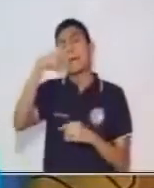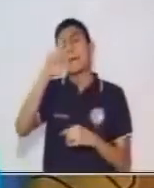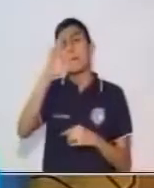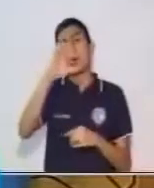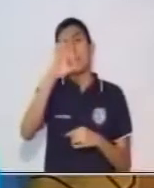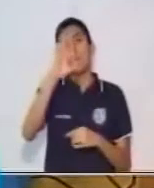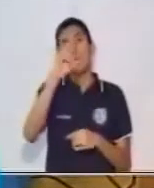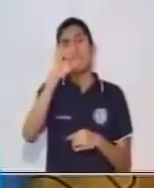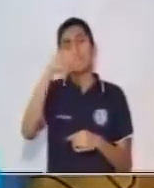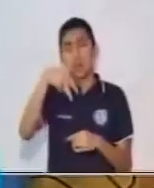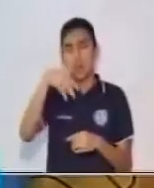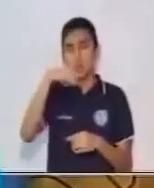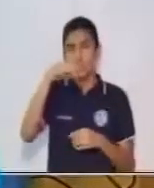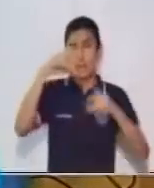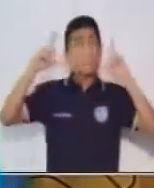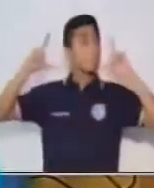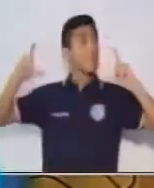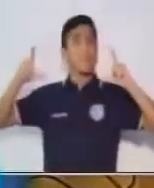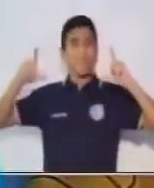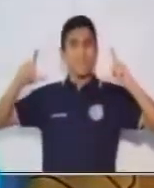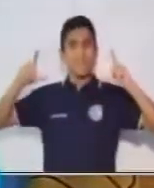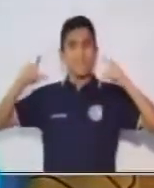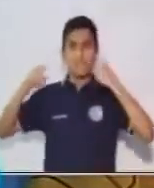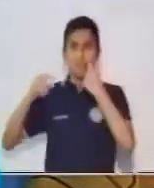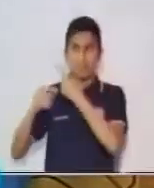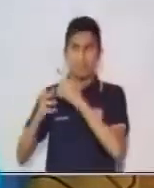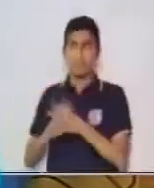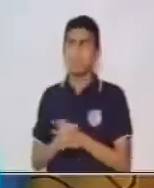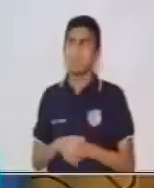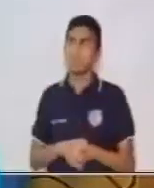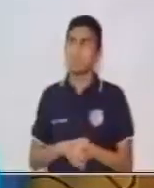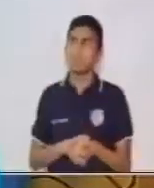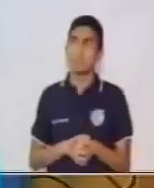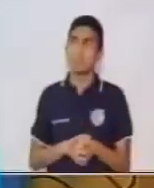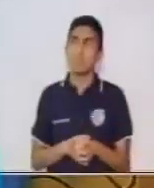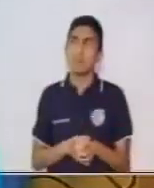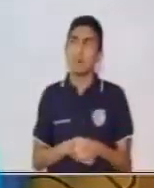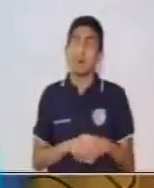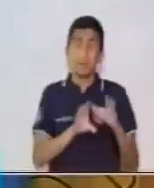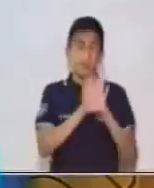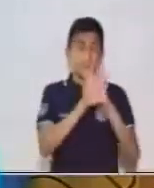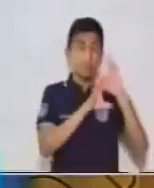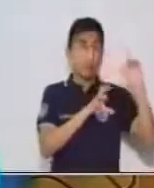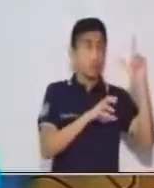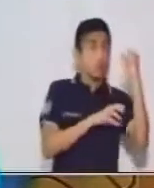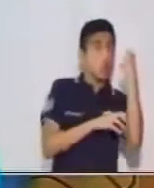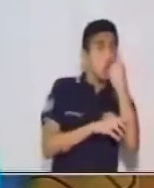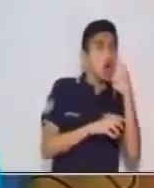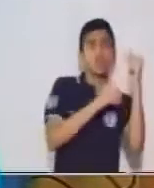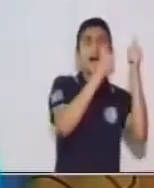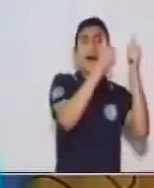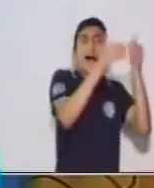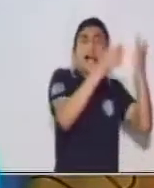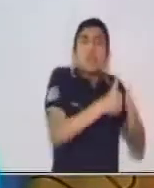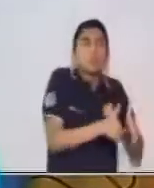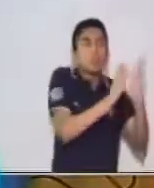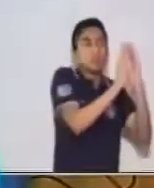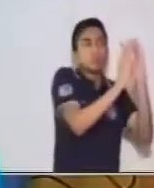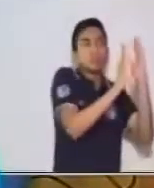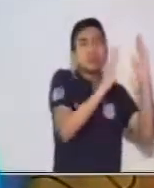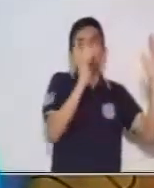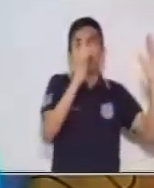paréntesis, como lo estoy haciendo en este momento. Aquí está nuestra primera proposición y aquí está nuestra segunda